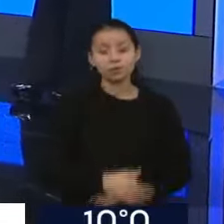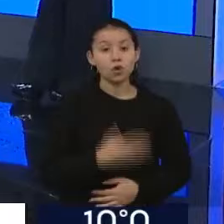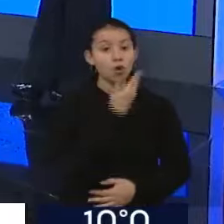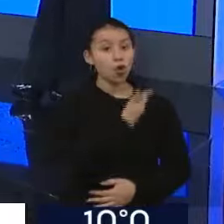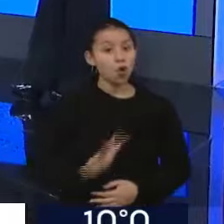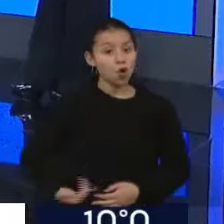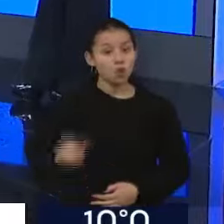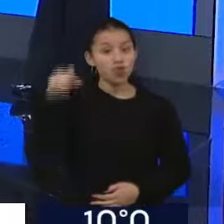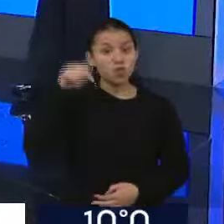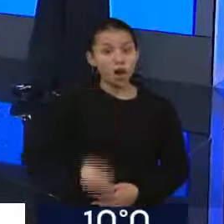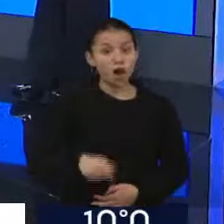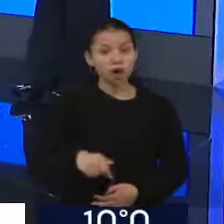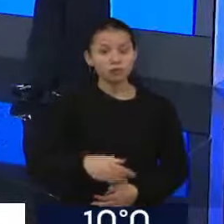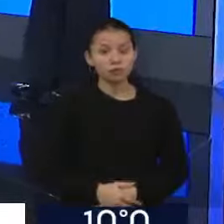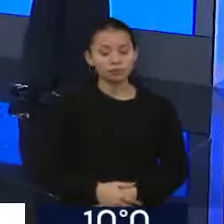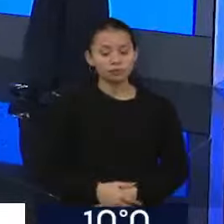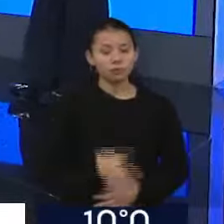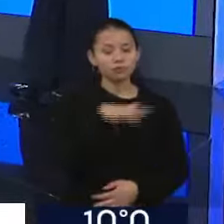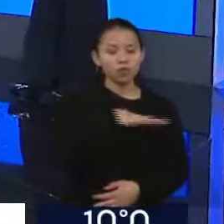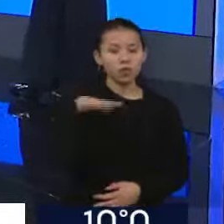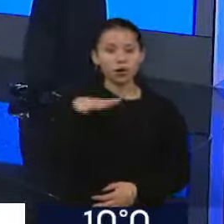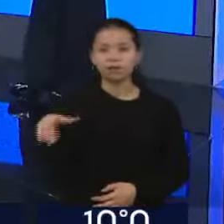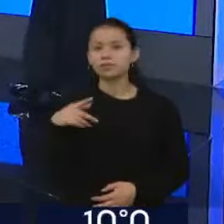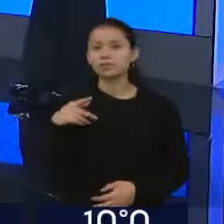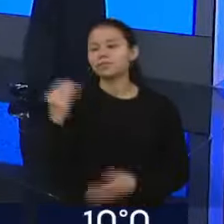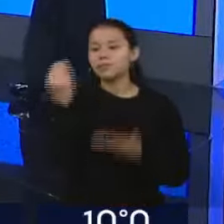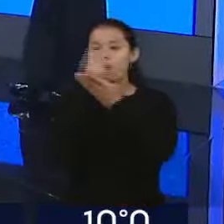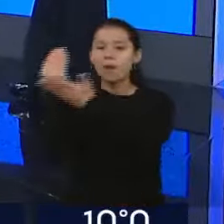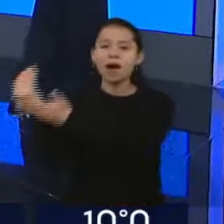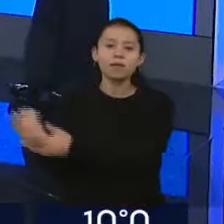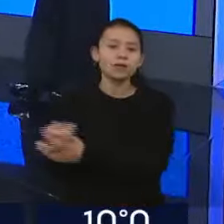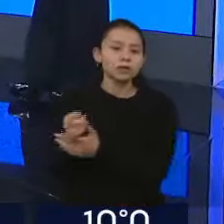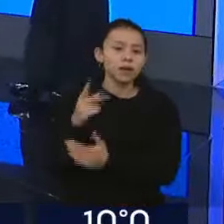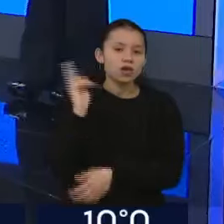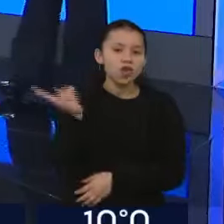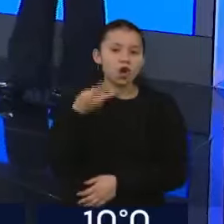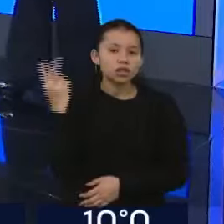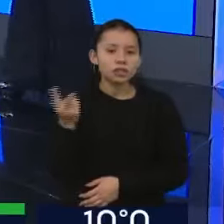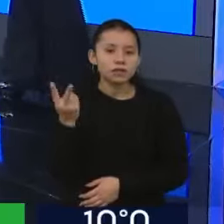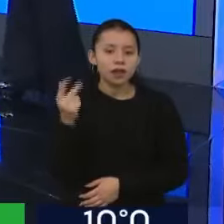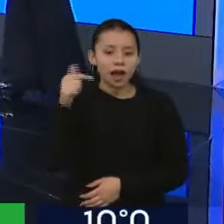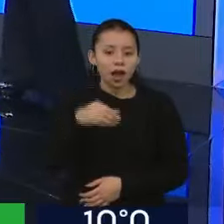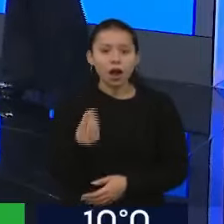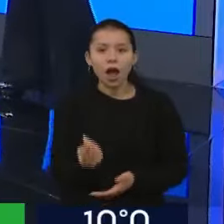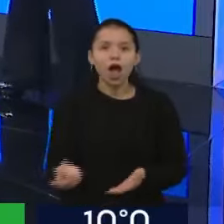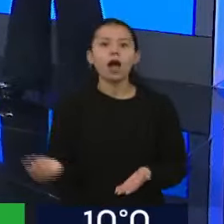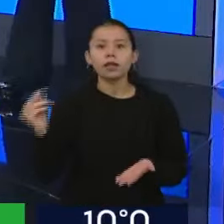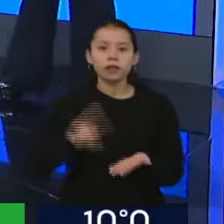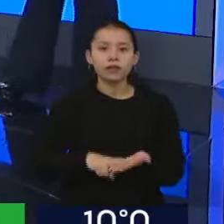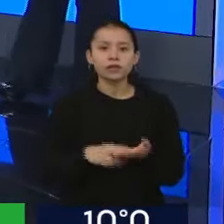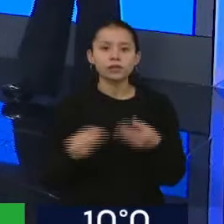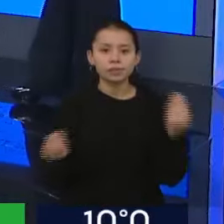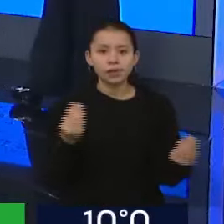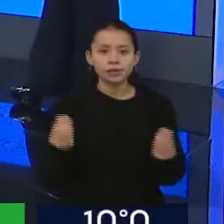problema de funcionarios que tampoco funcionan porque no saben o no entienden, se le ha sumado uno infinitamente más grave,